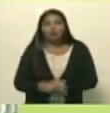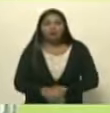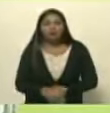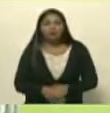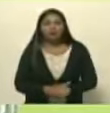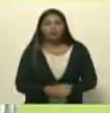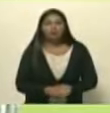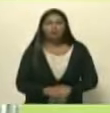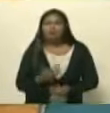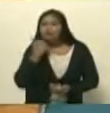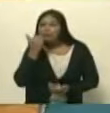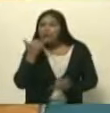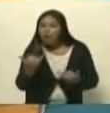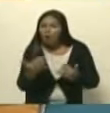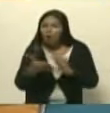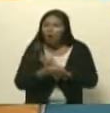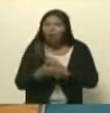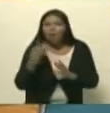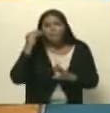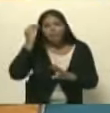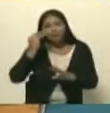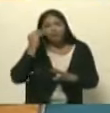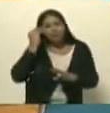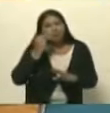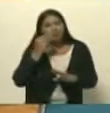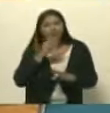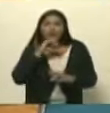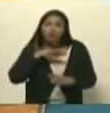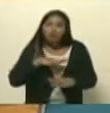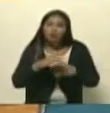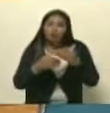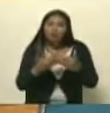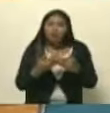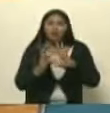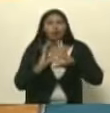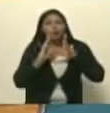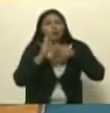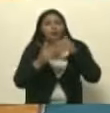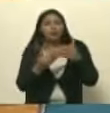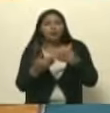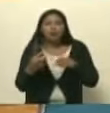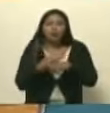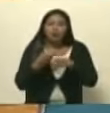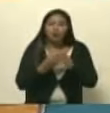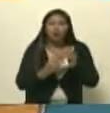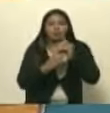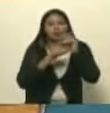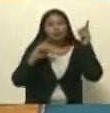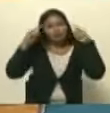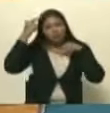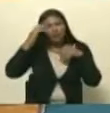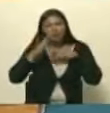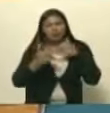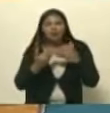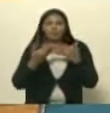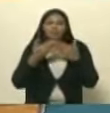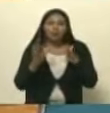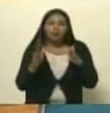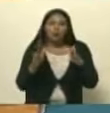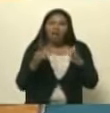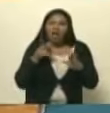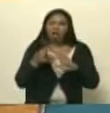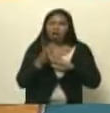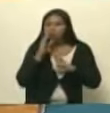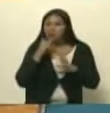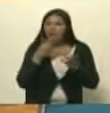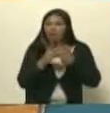hace poco leía un análisis de una historiadora que comentaba que el gobierno del comandante Chávez era un gobierno populista que